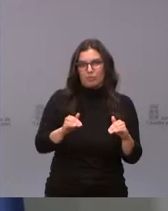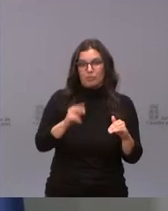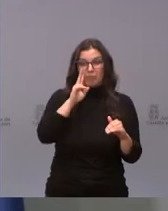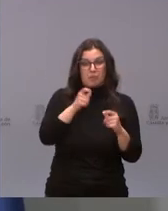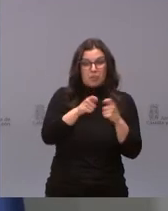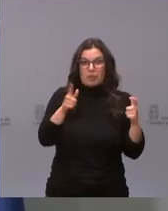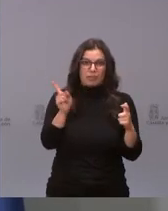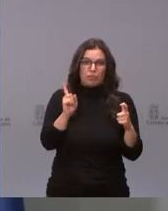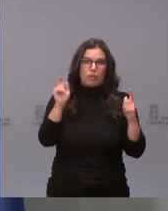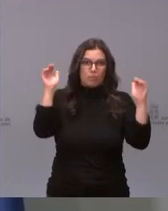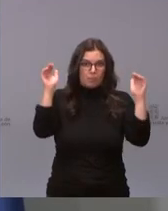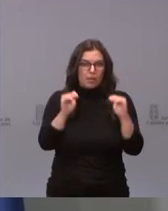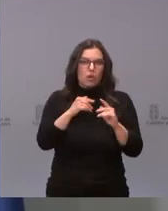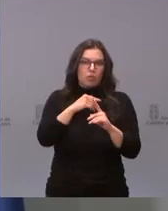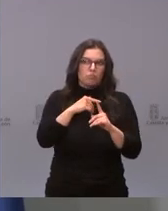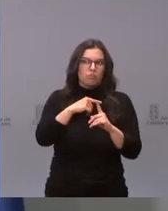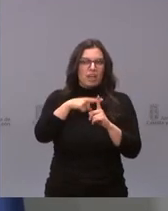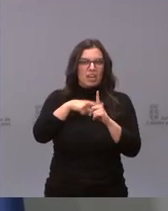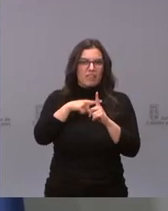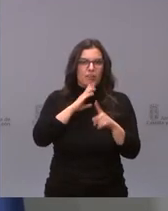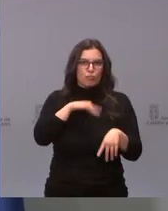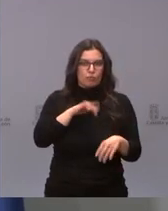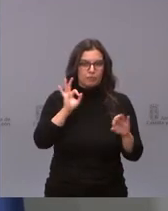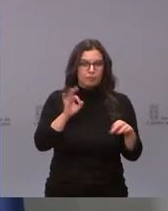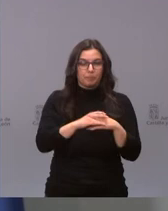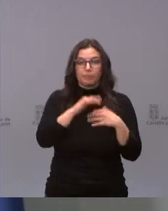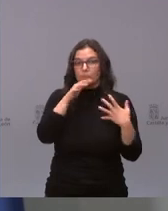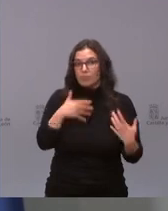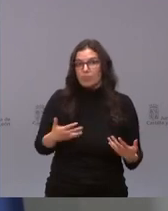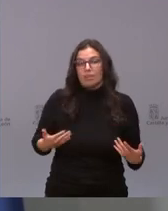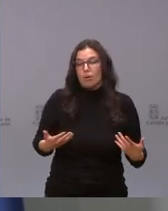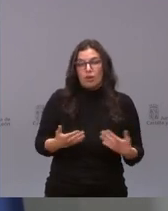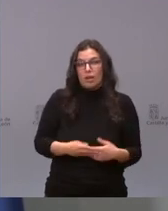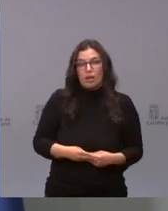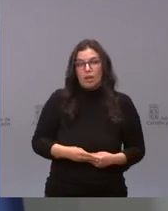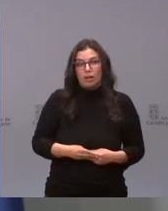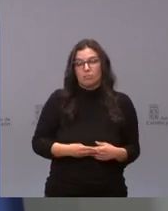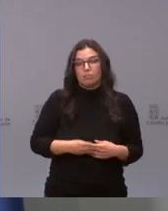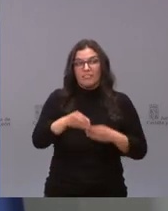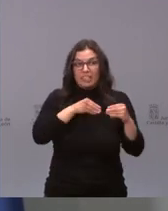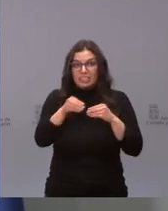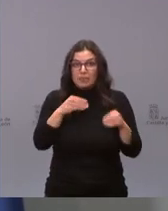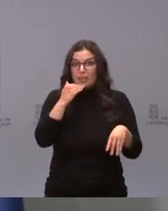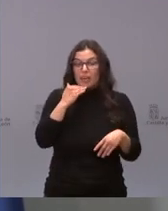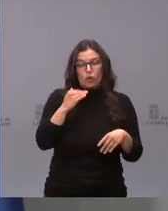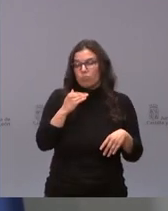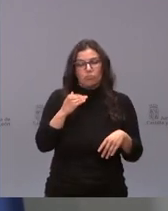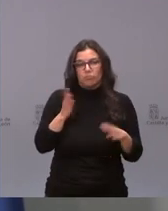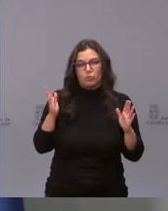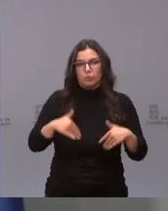en niveles aceptables. En este momento no tenemos previsto un cambio en esta política.